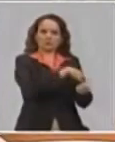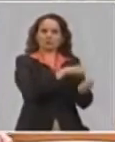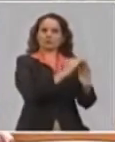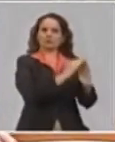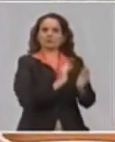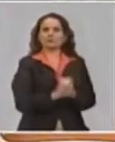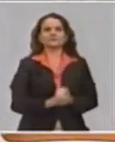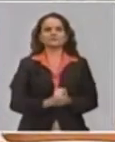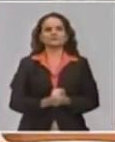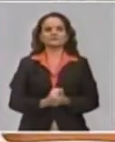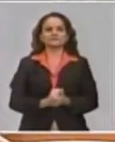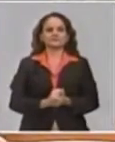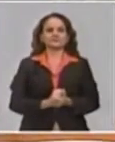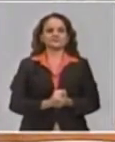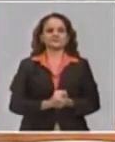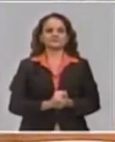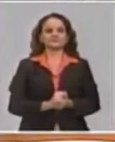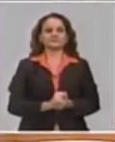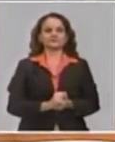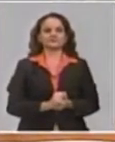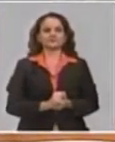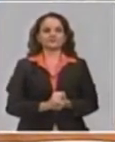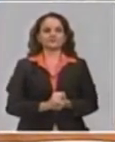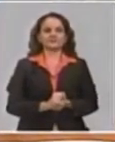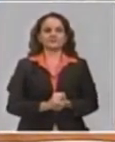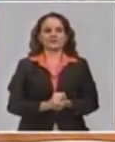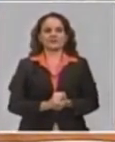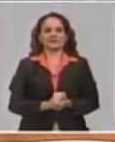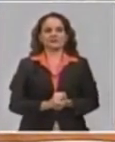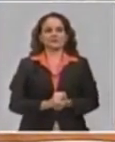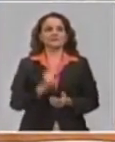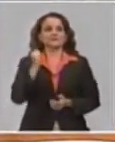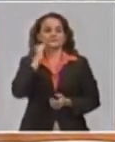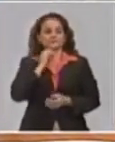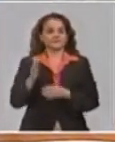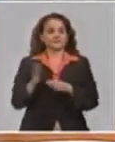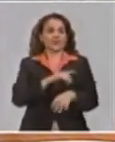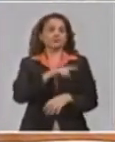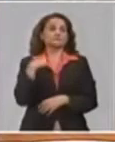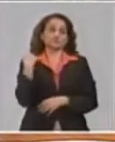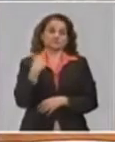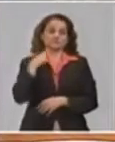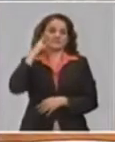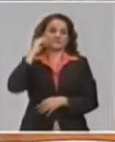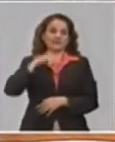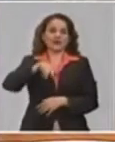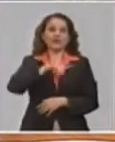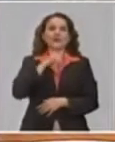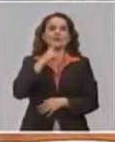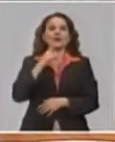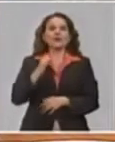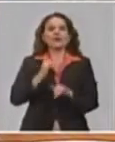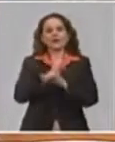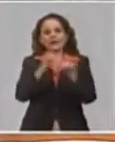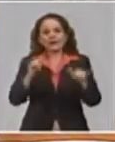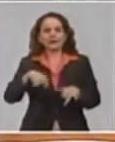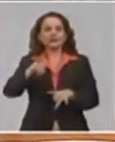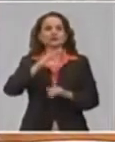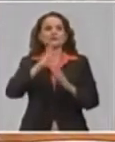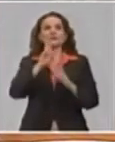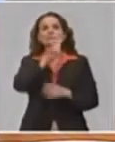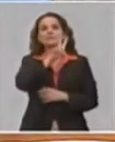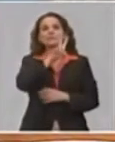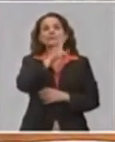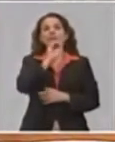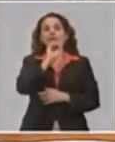Y finalmente, decir que nosotros hemos atendido hasta el momento, de manera acumulada, 20.162